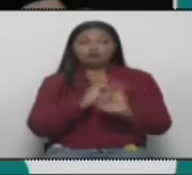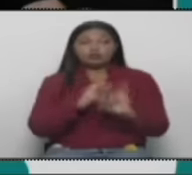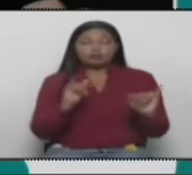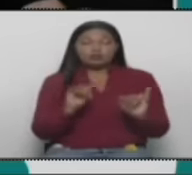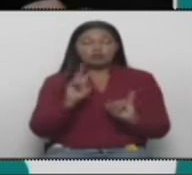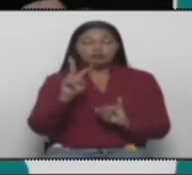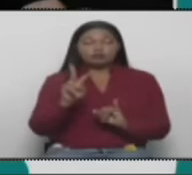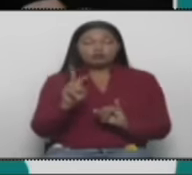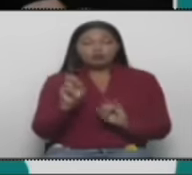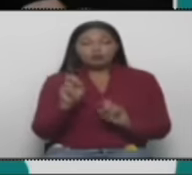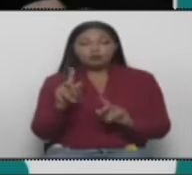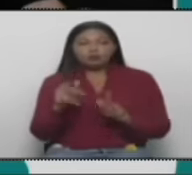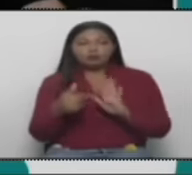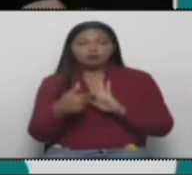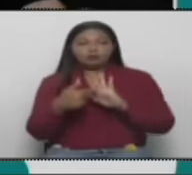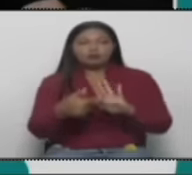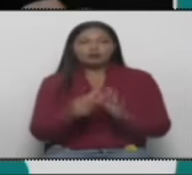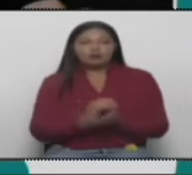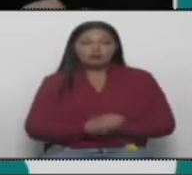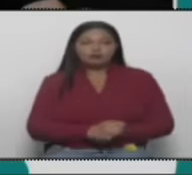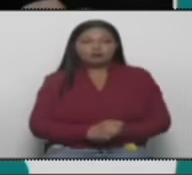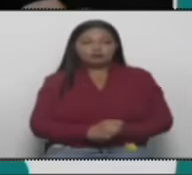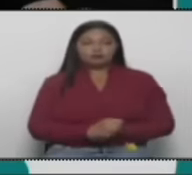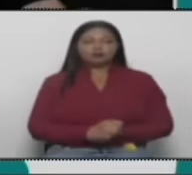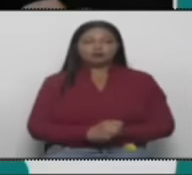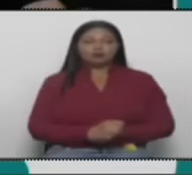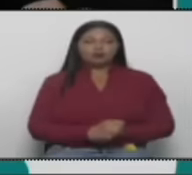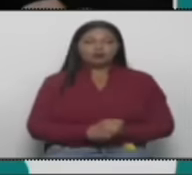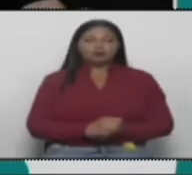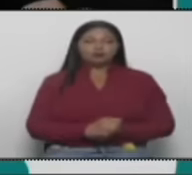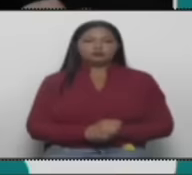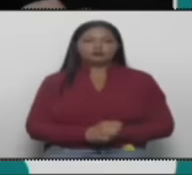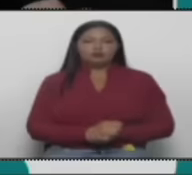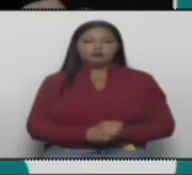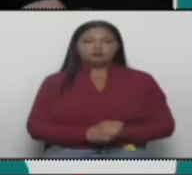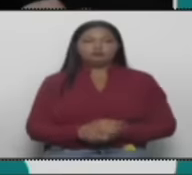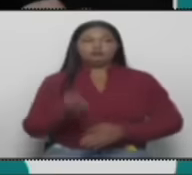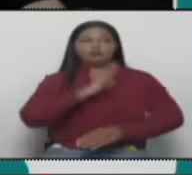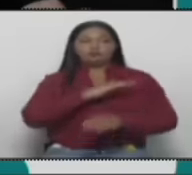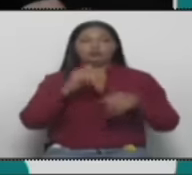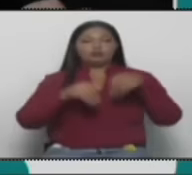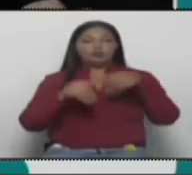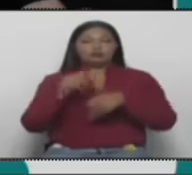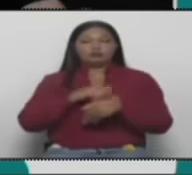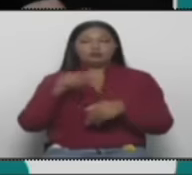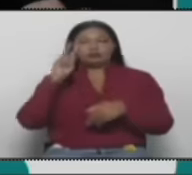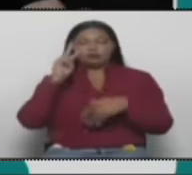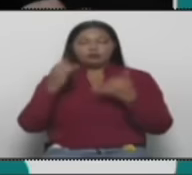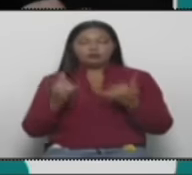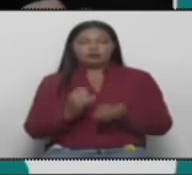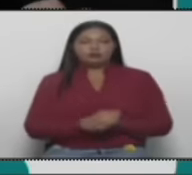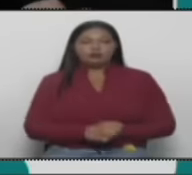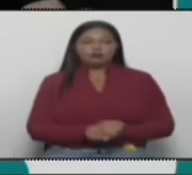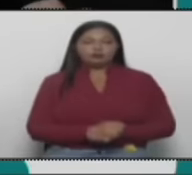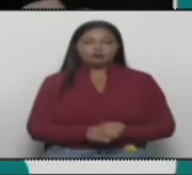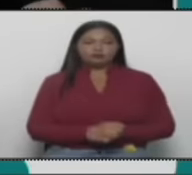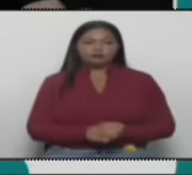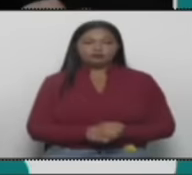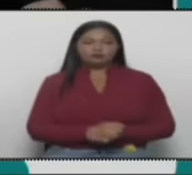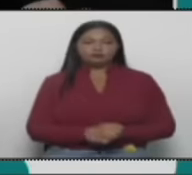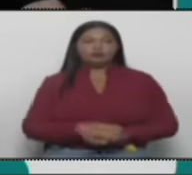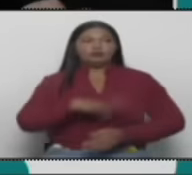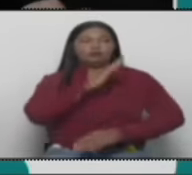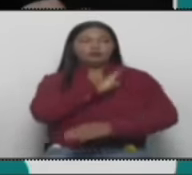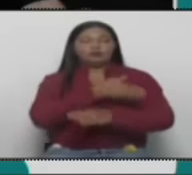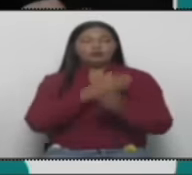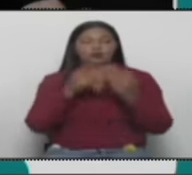oportunidades ha expresado el poder electoral, que por lo demás es un poder en Venezuela, no es